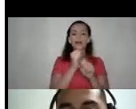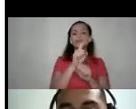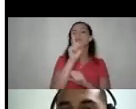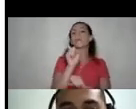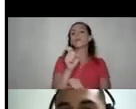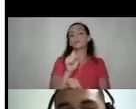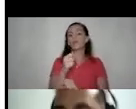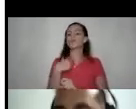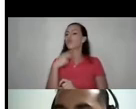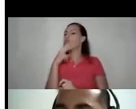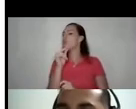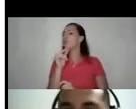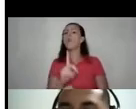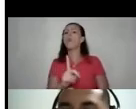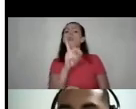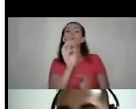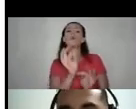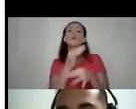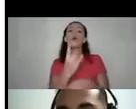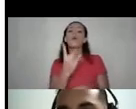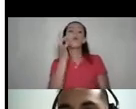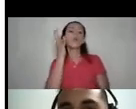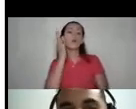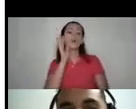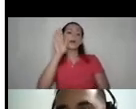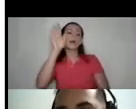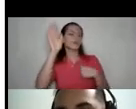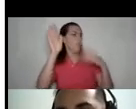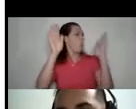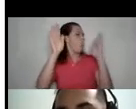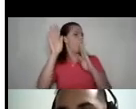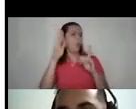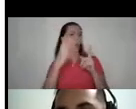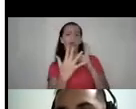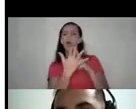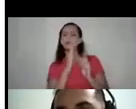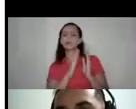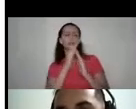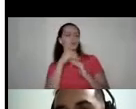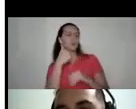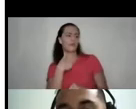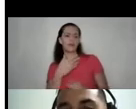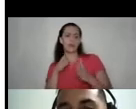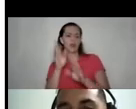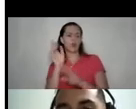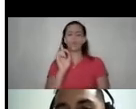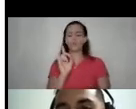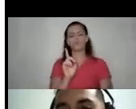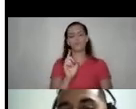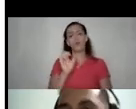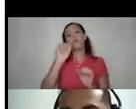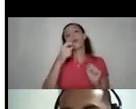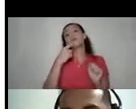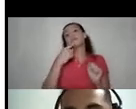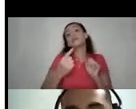yo no me he encontrado un taller donde una mujer levante la mano y diga, yo nunca he sido acosada sexualmente en la calle. Podríamos decir que hay un